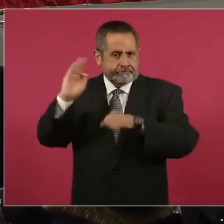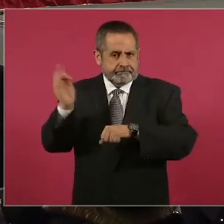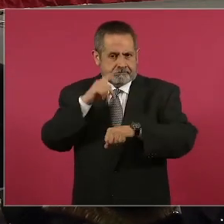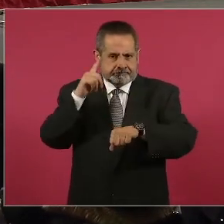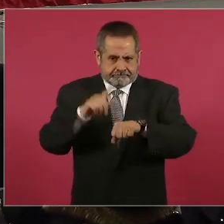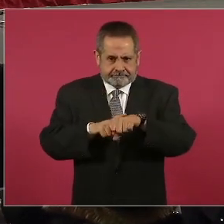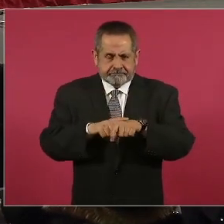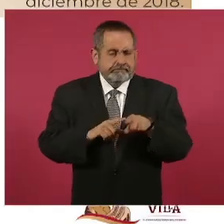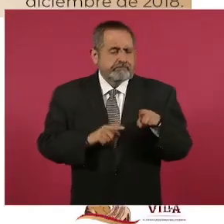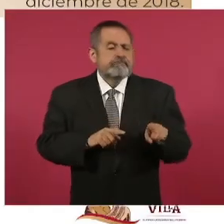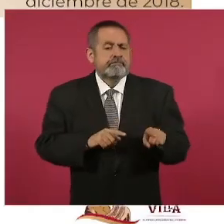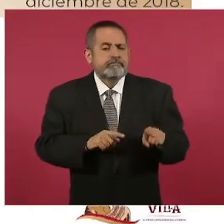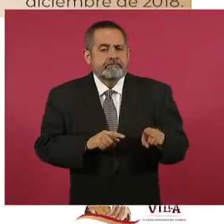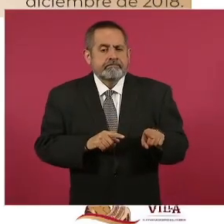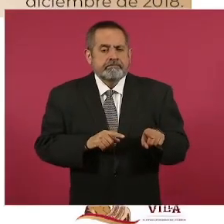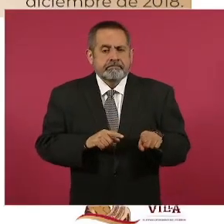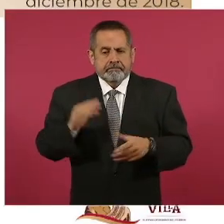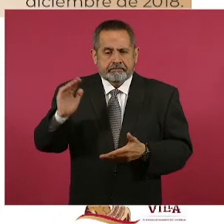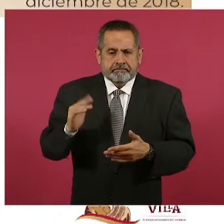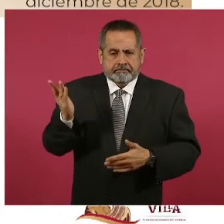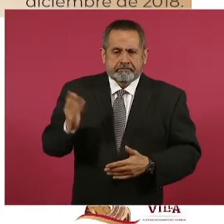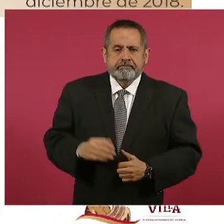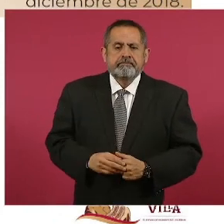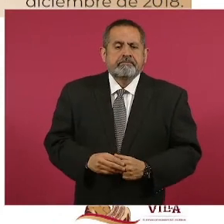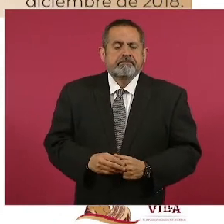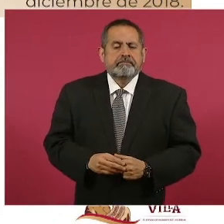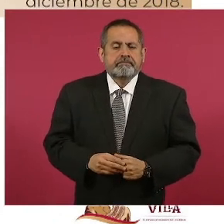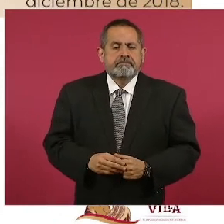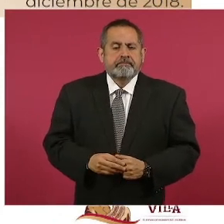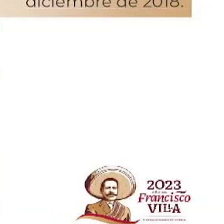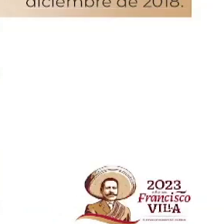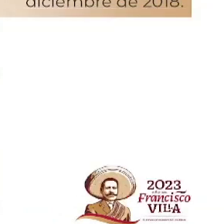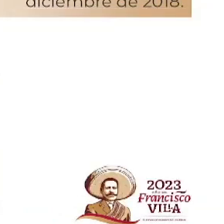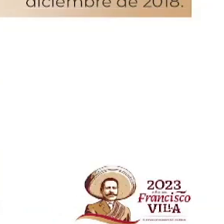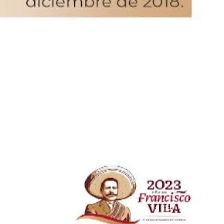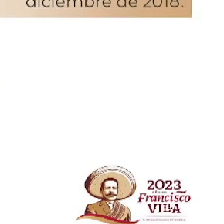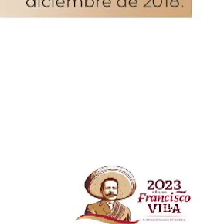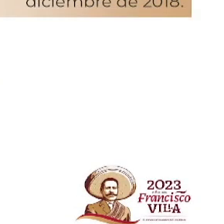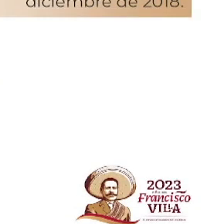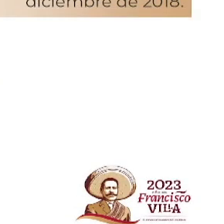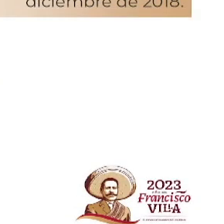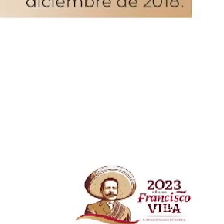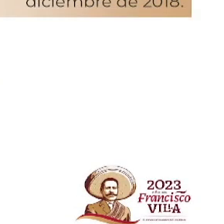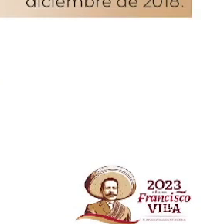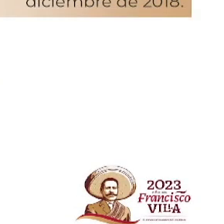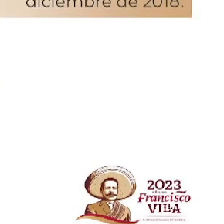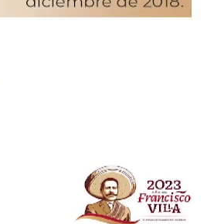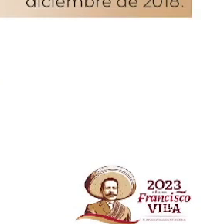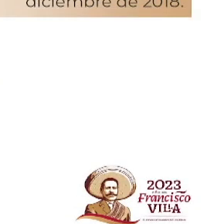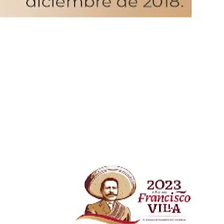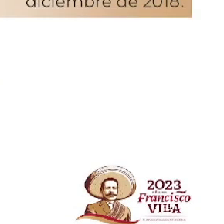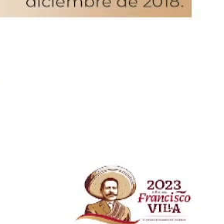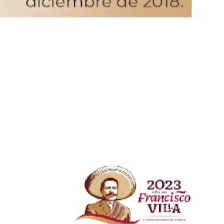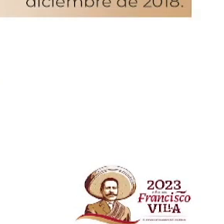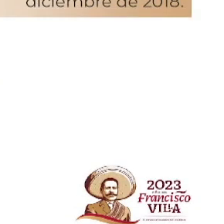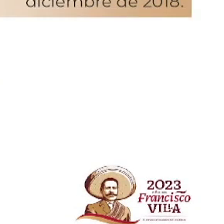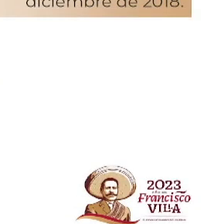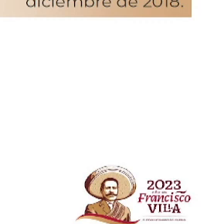hay una reducción de 29.8 por ciento menos en comparación con diciembre de 2018.